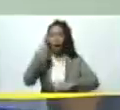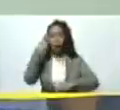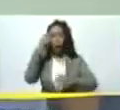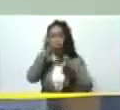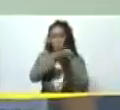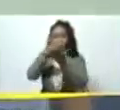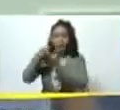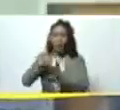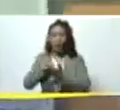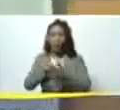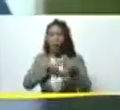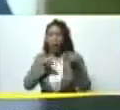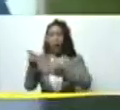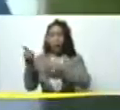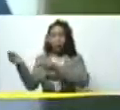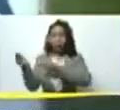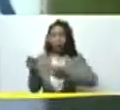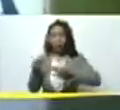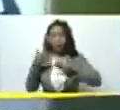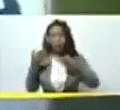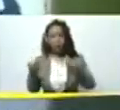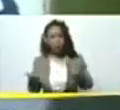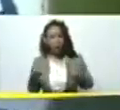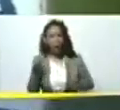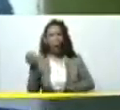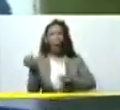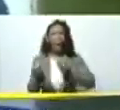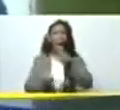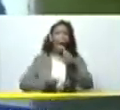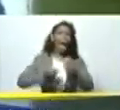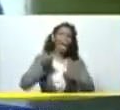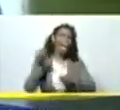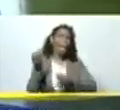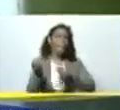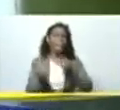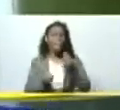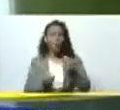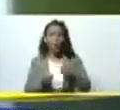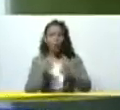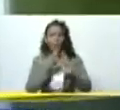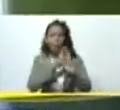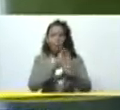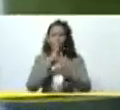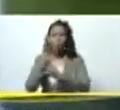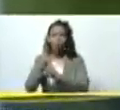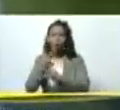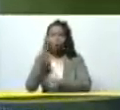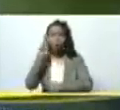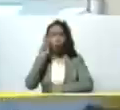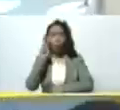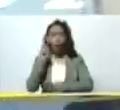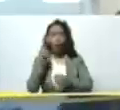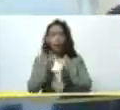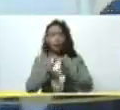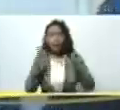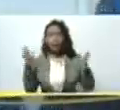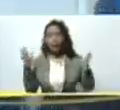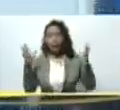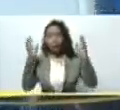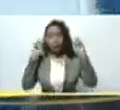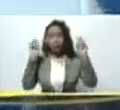estados eso nos dio como resultado una cantidad de